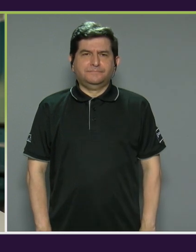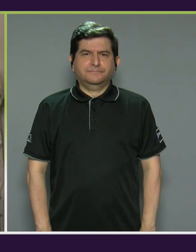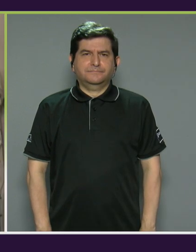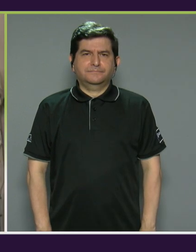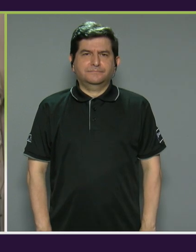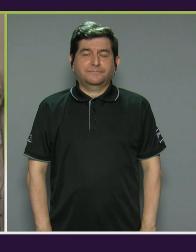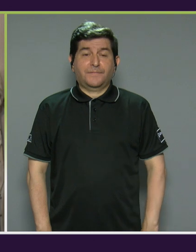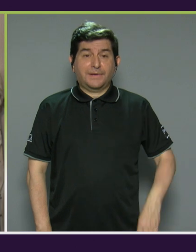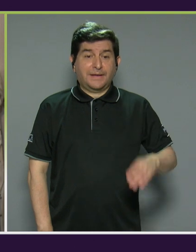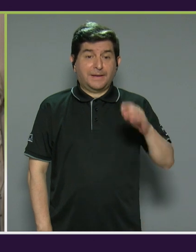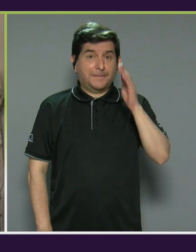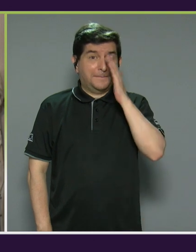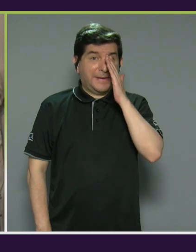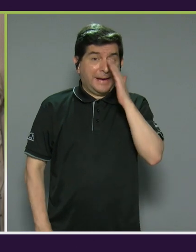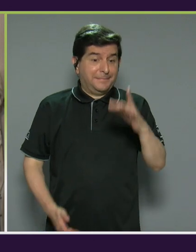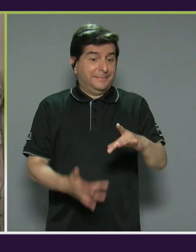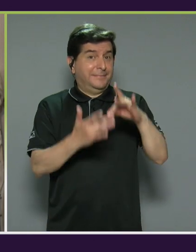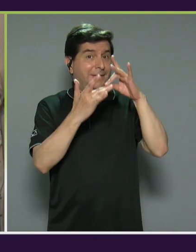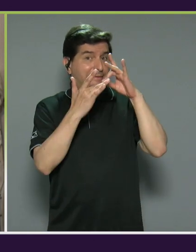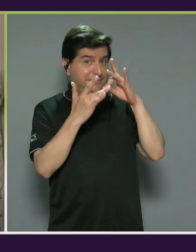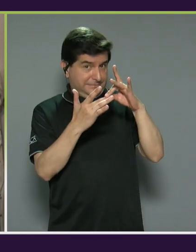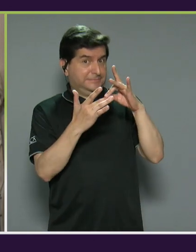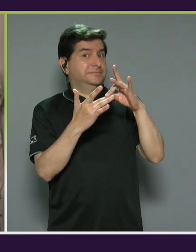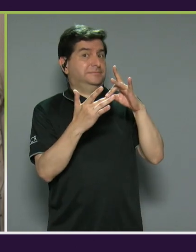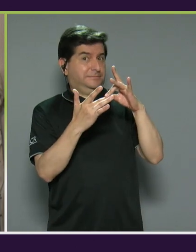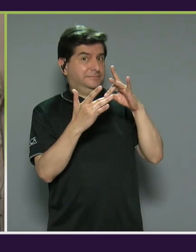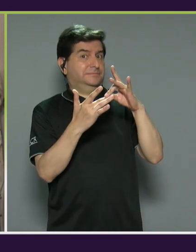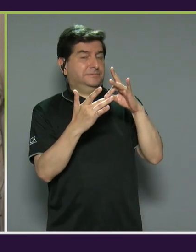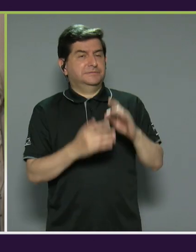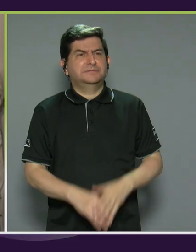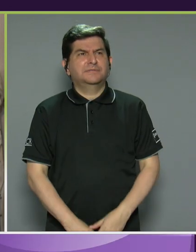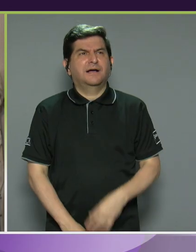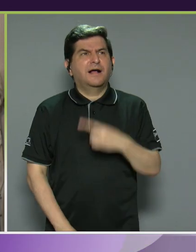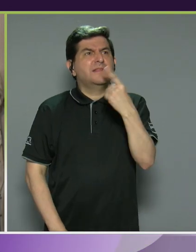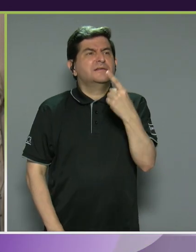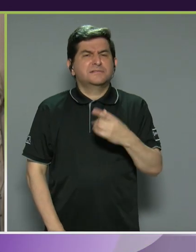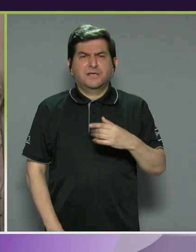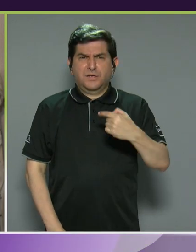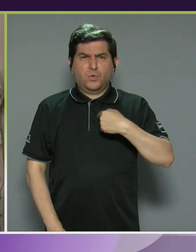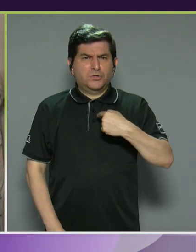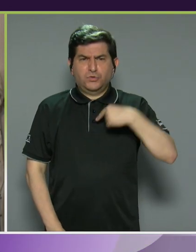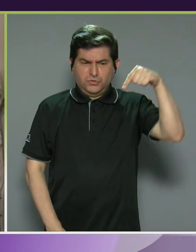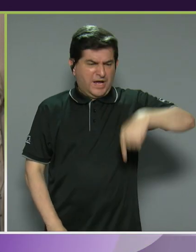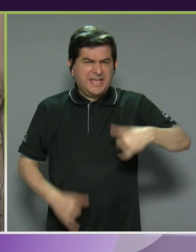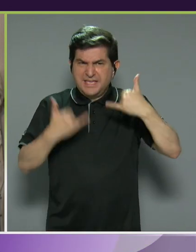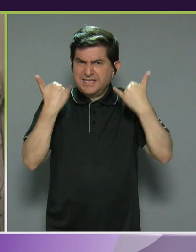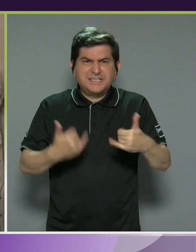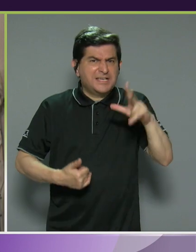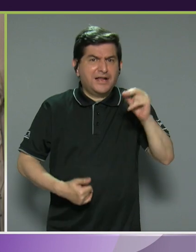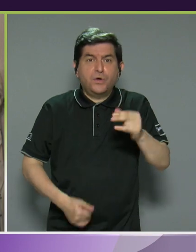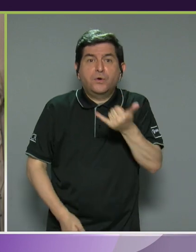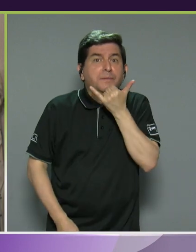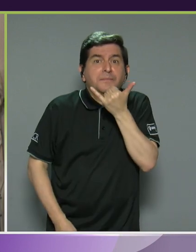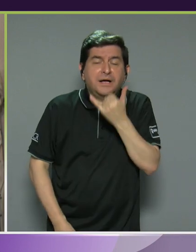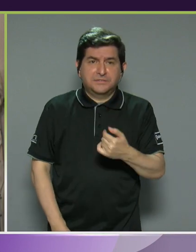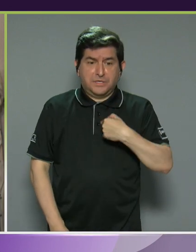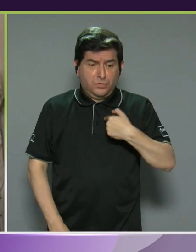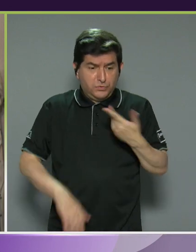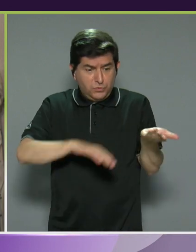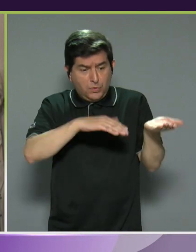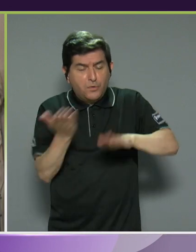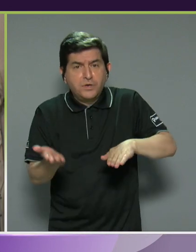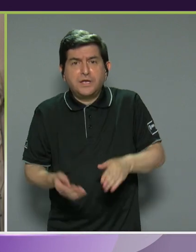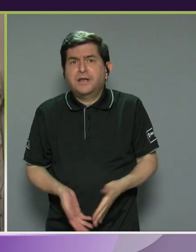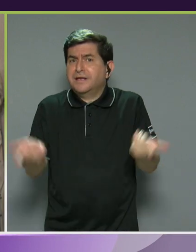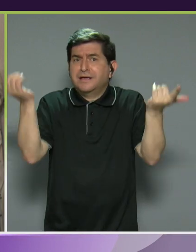Para la madre, sobre todo, es el decir, ¿qué va a pasar cuando yo no estoy? ¿Qué va a cuando yo me muero? ¿Qué va